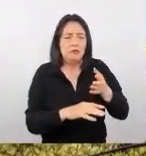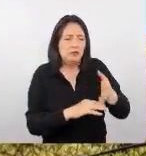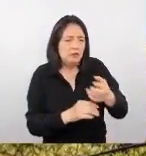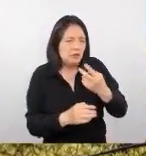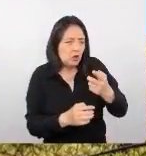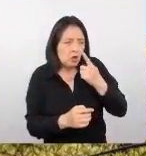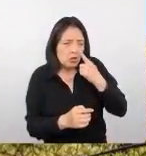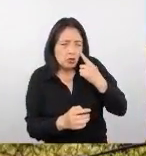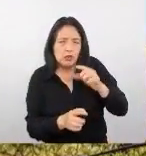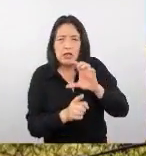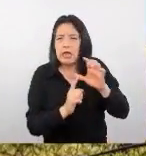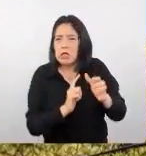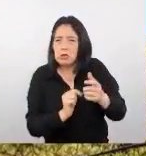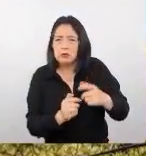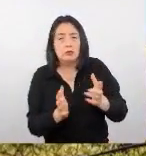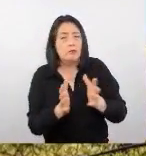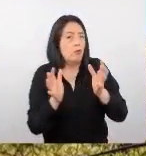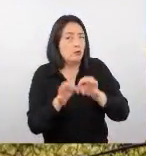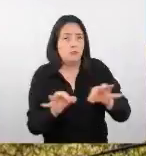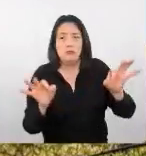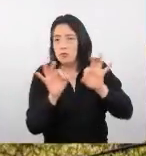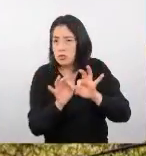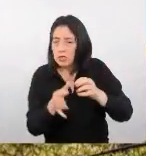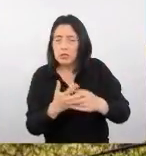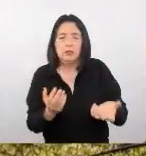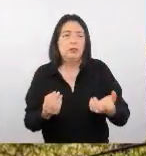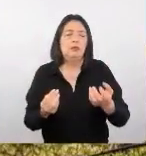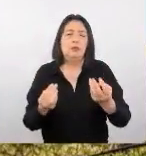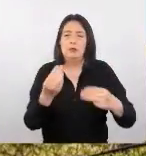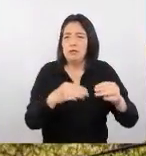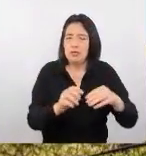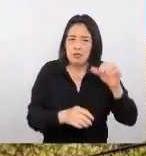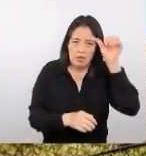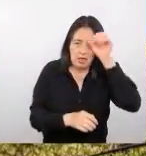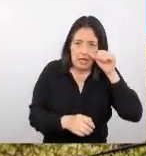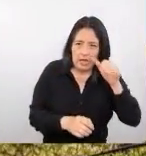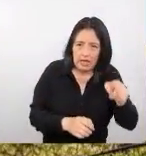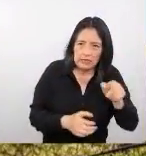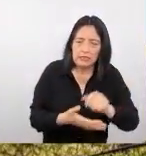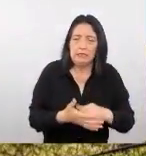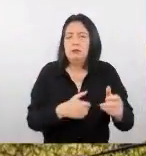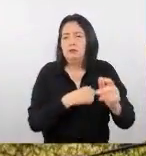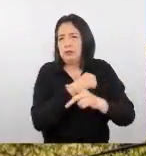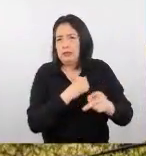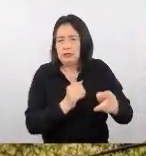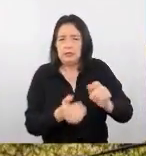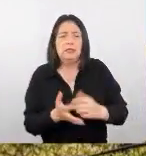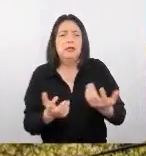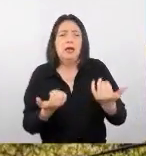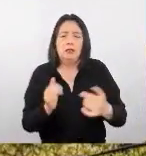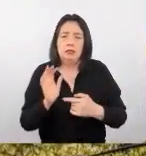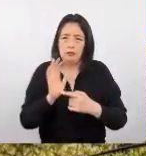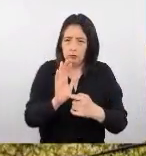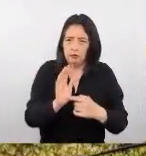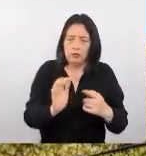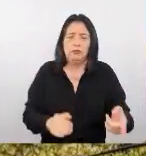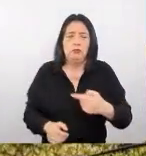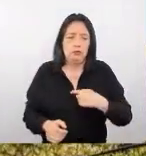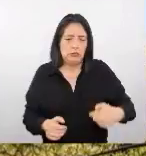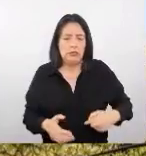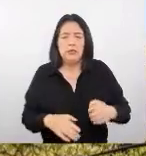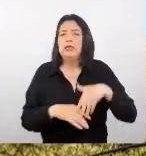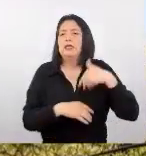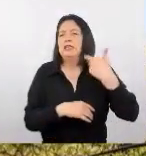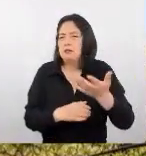culturales que son claves, especialmente con los mercados asiáticos, justamente hoy estamos presentando el mercado chino, luego vamos a